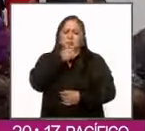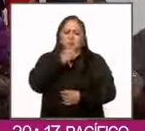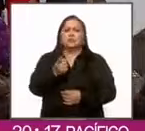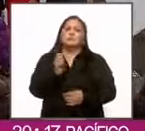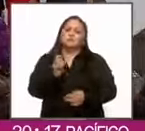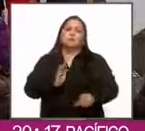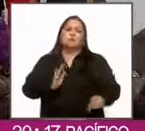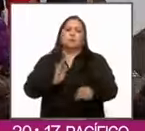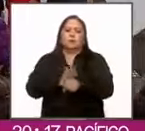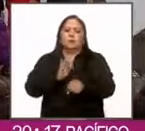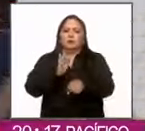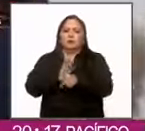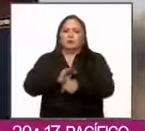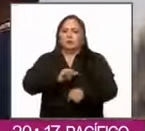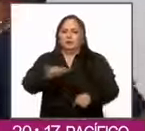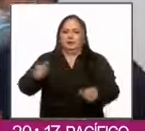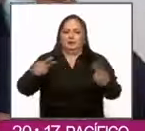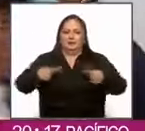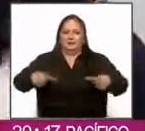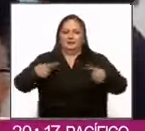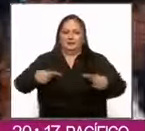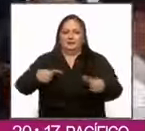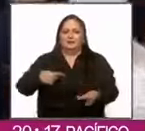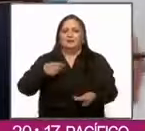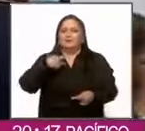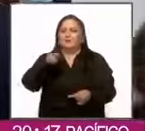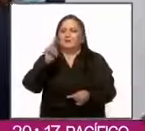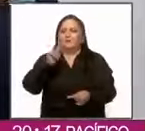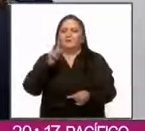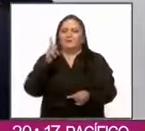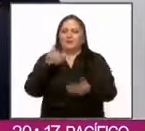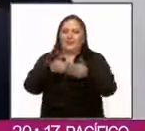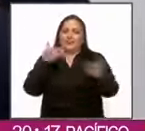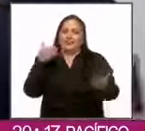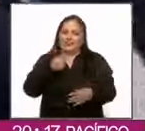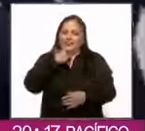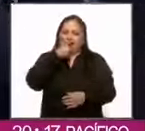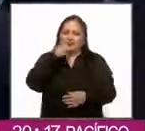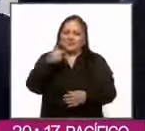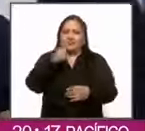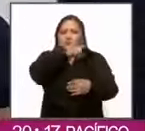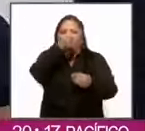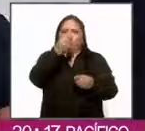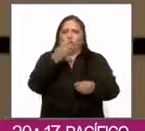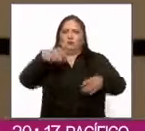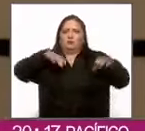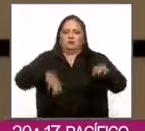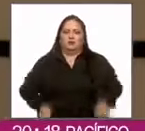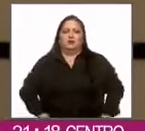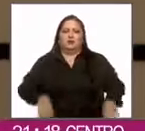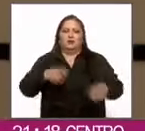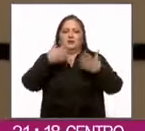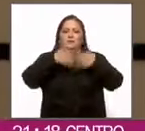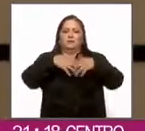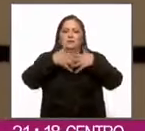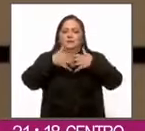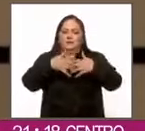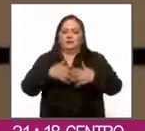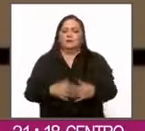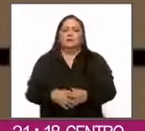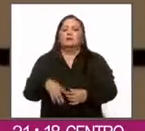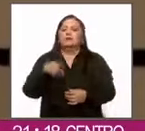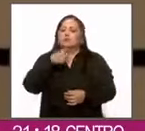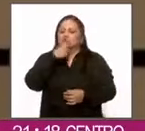por proteger los intereses de los paisanos. Ante, afirmaron, las voraces empresas. Que hay que cuidar a nuestros